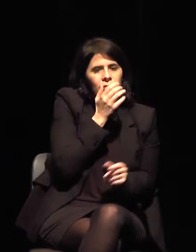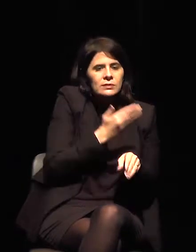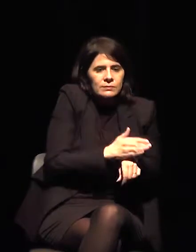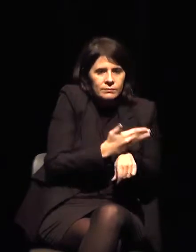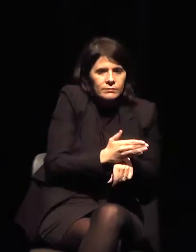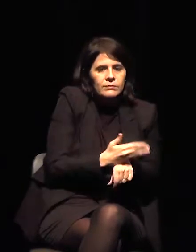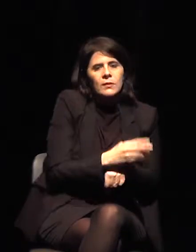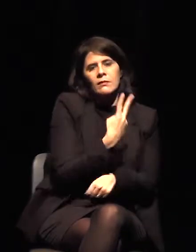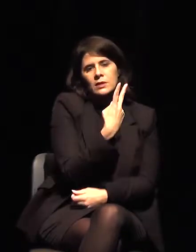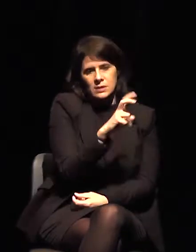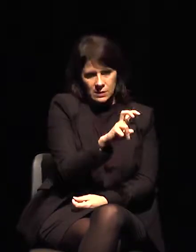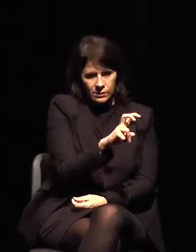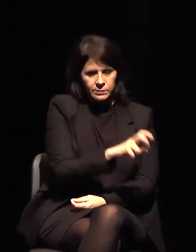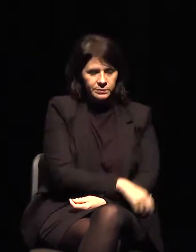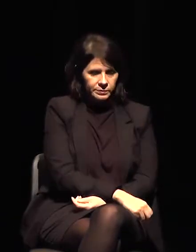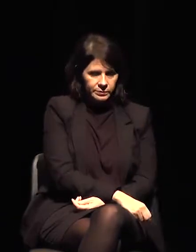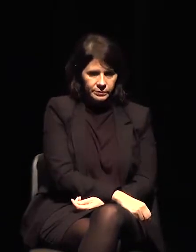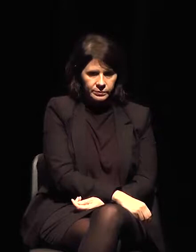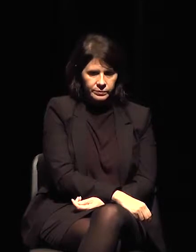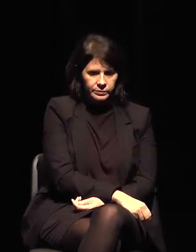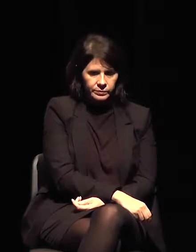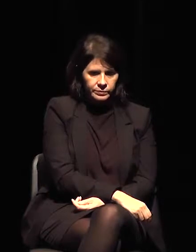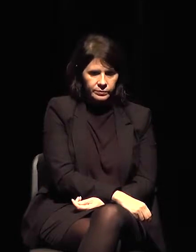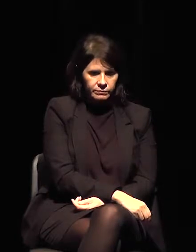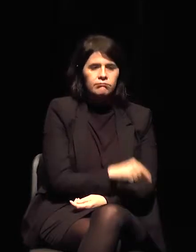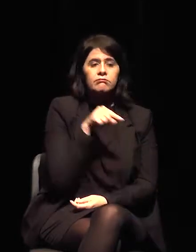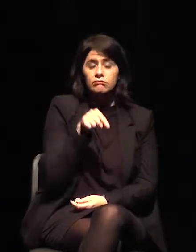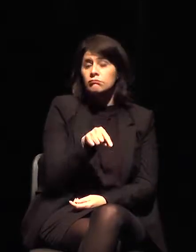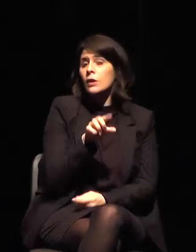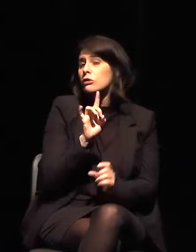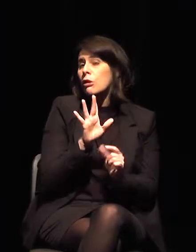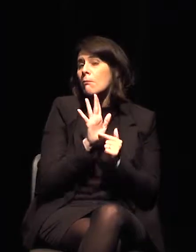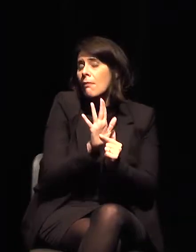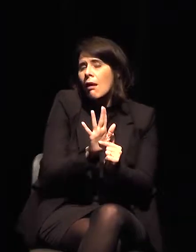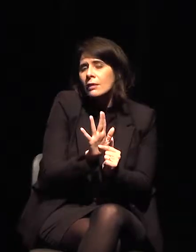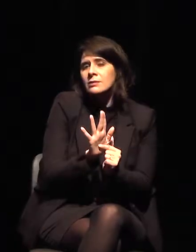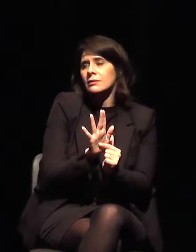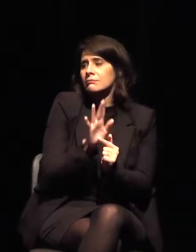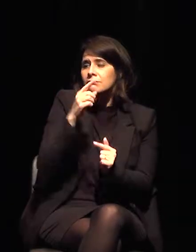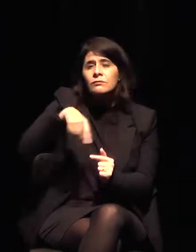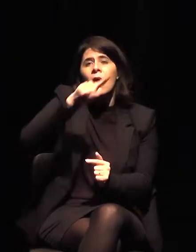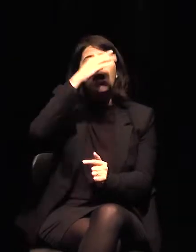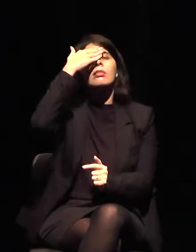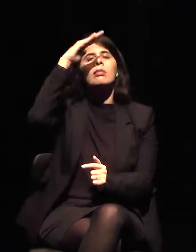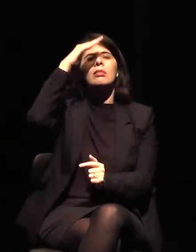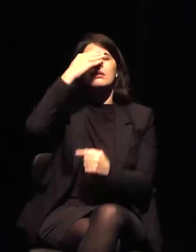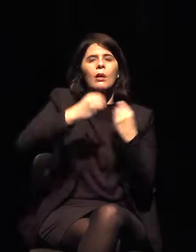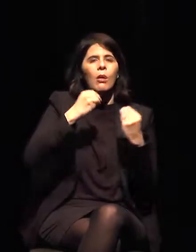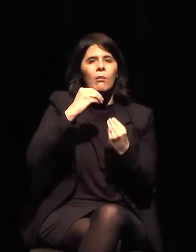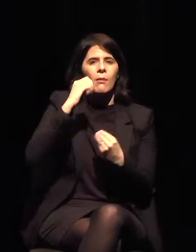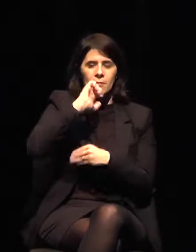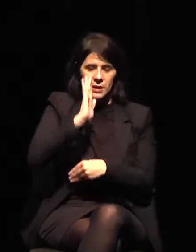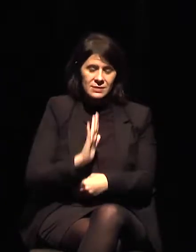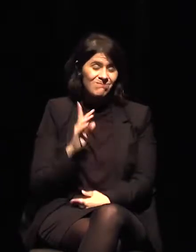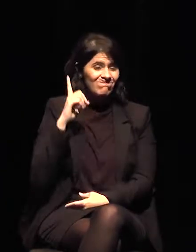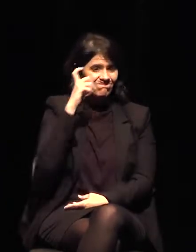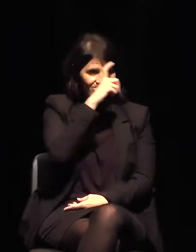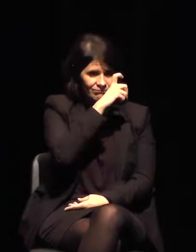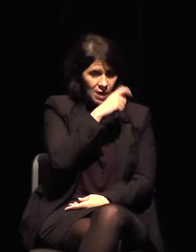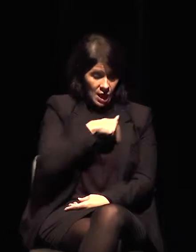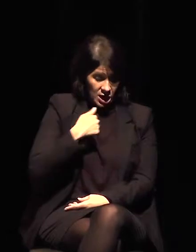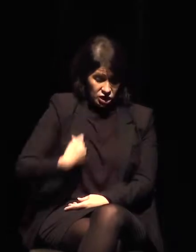Aquí para que entiendan cómo es compleja la situación en nuestro país. China y Rusia no los